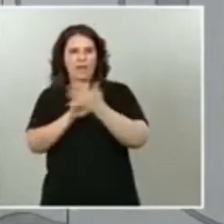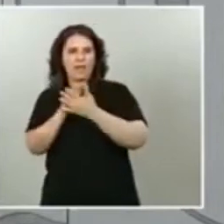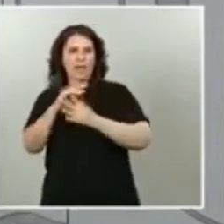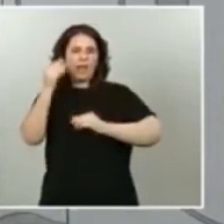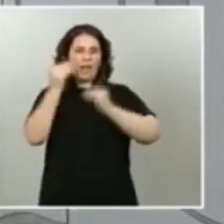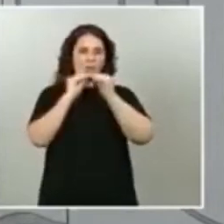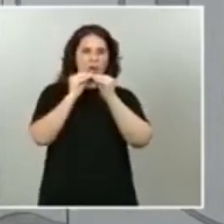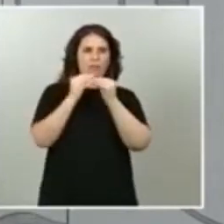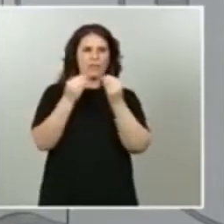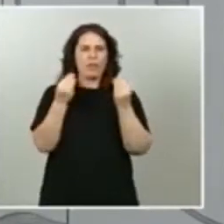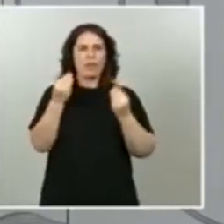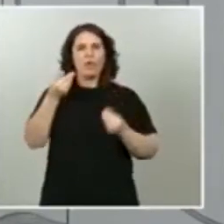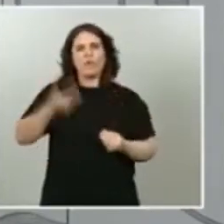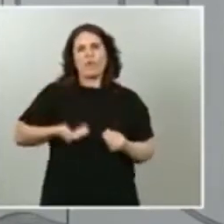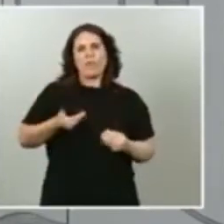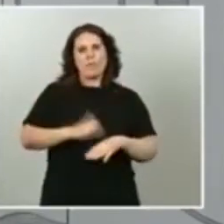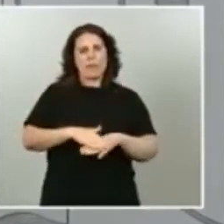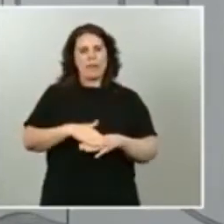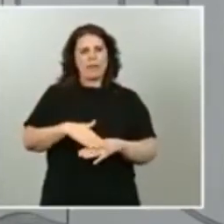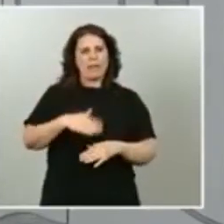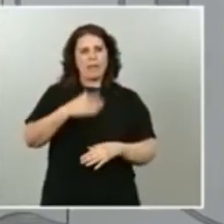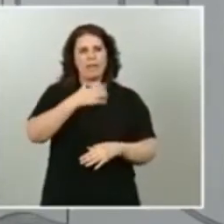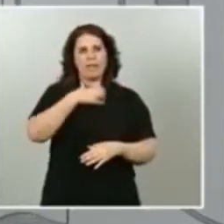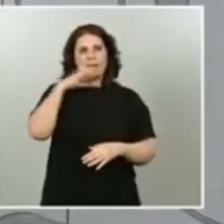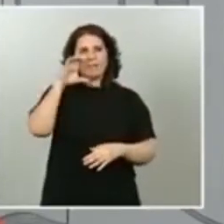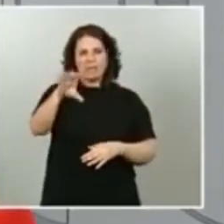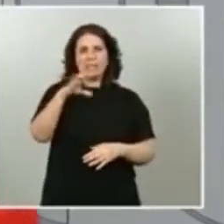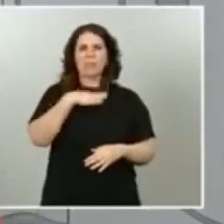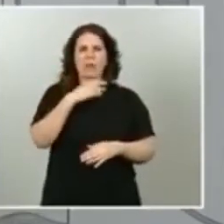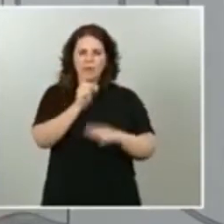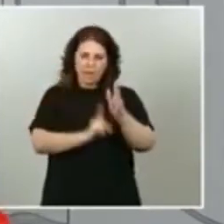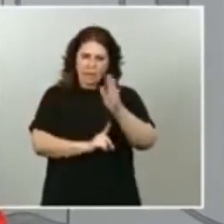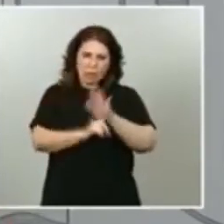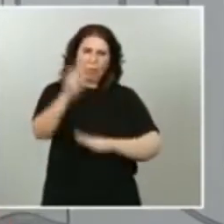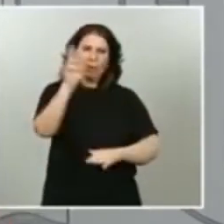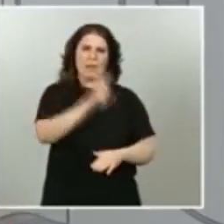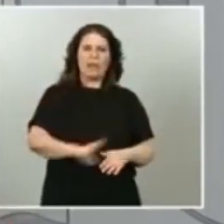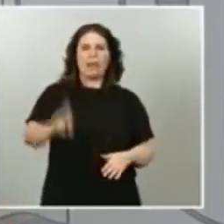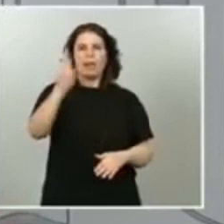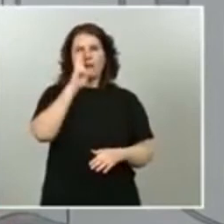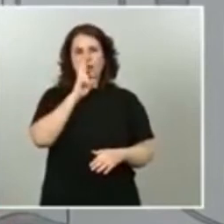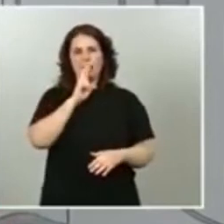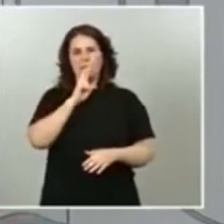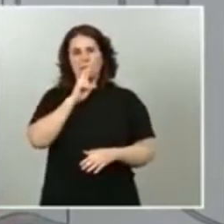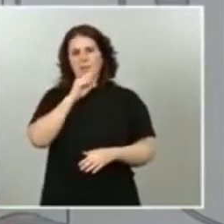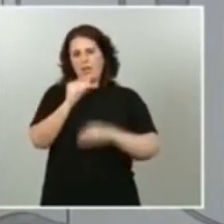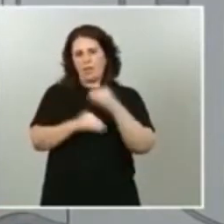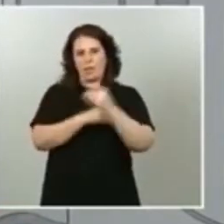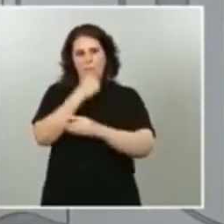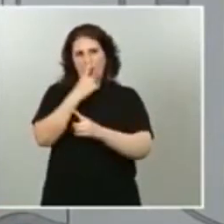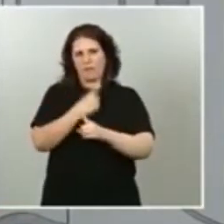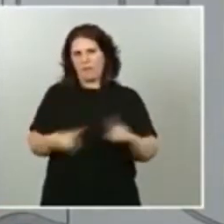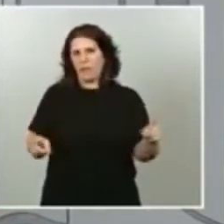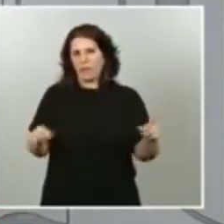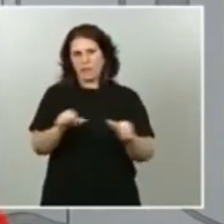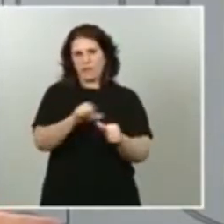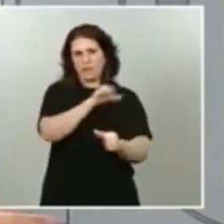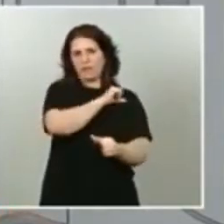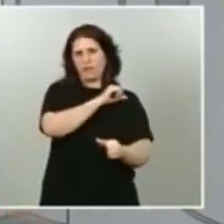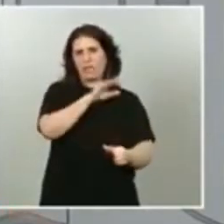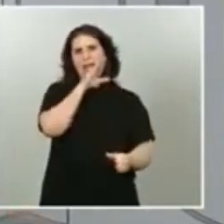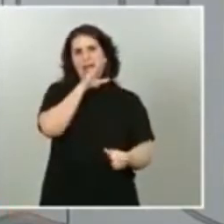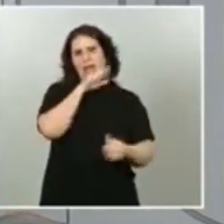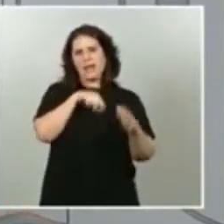para que nuestro país pueda recuperar esa senda de crecimiento y hacerla de forma distinta a como se han hecho la gestión de las crisis